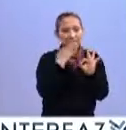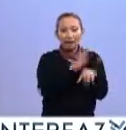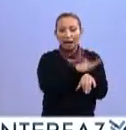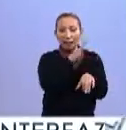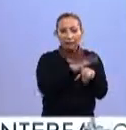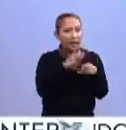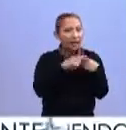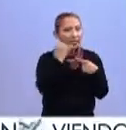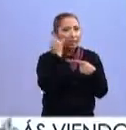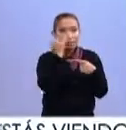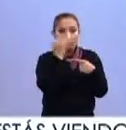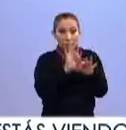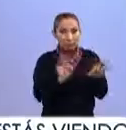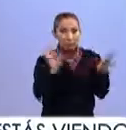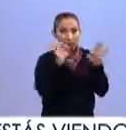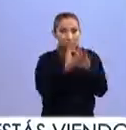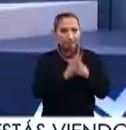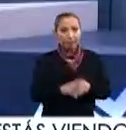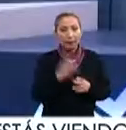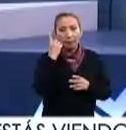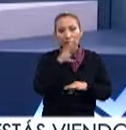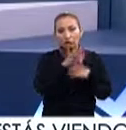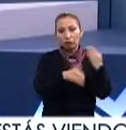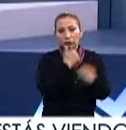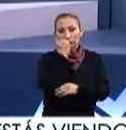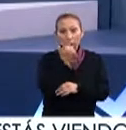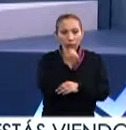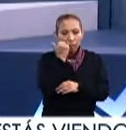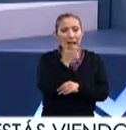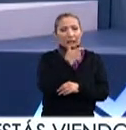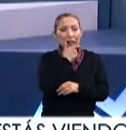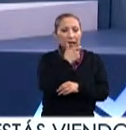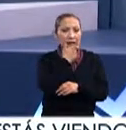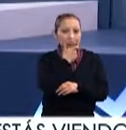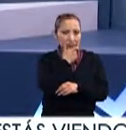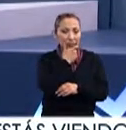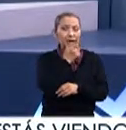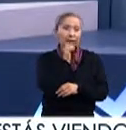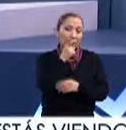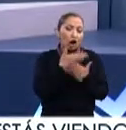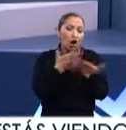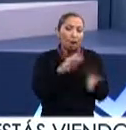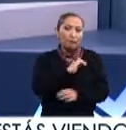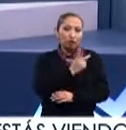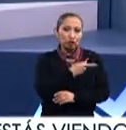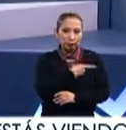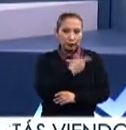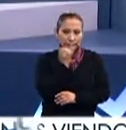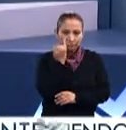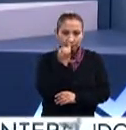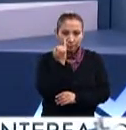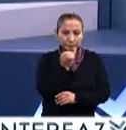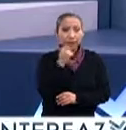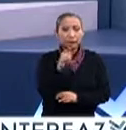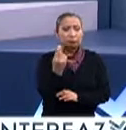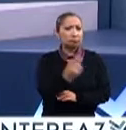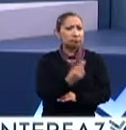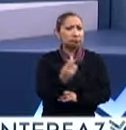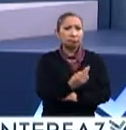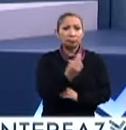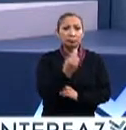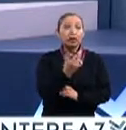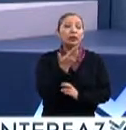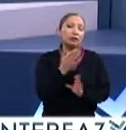promedio, el idioma, muy importante para todos los alumnos, el inglés y bueno, en este caso el portugués, fue muy indispensable